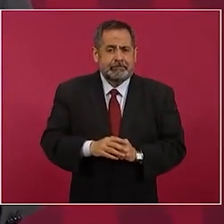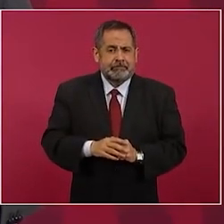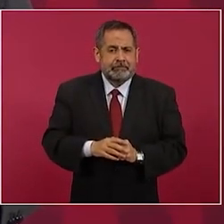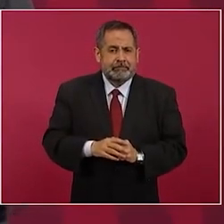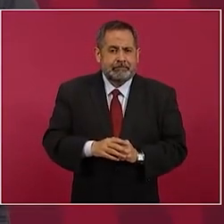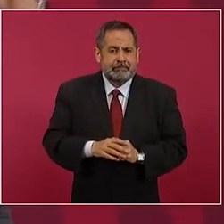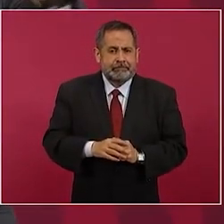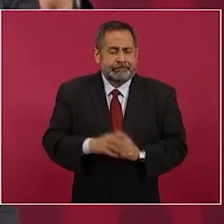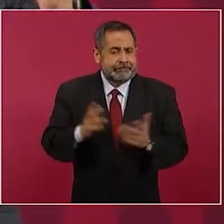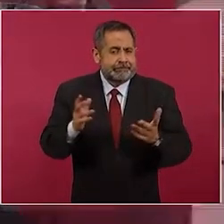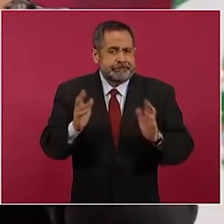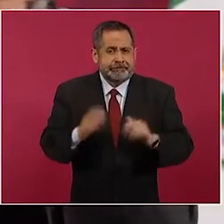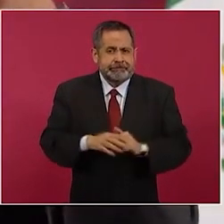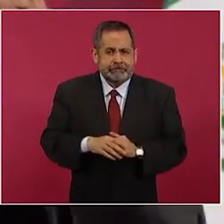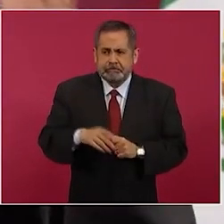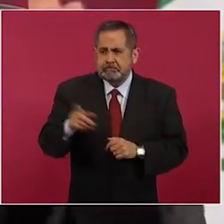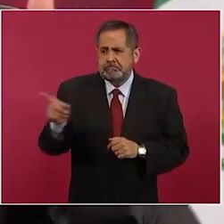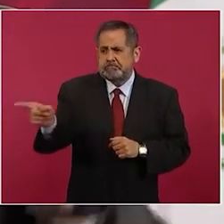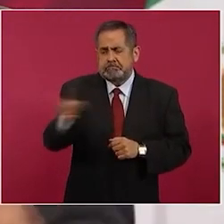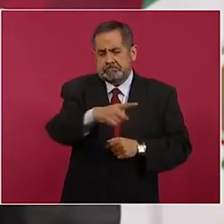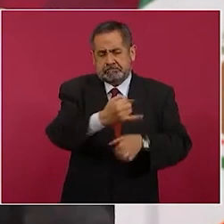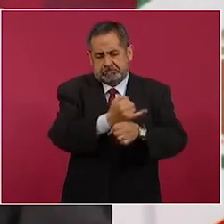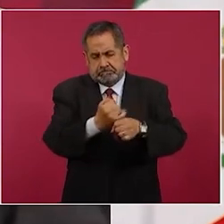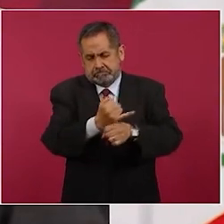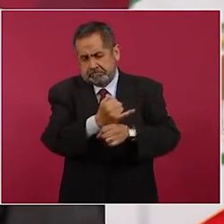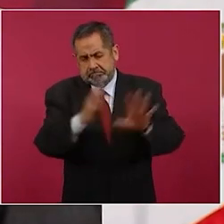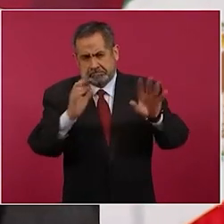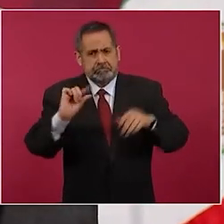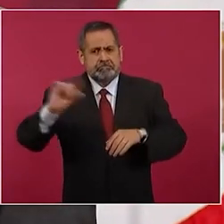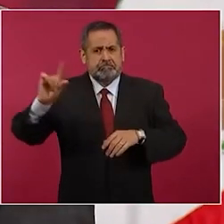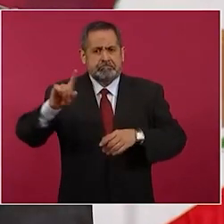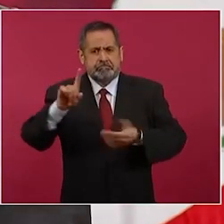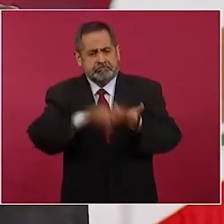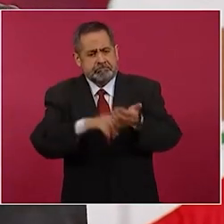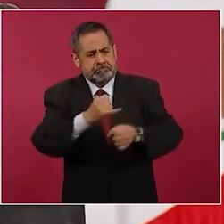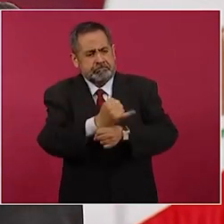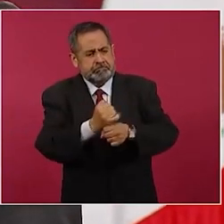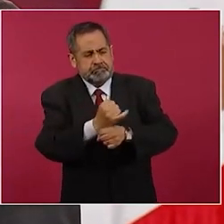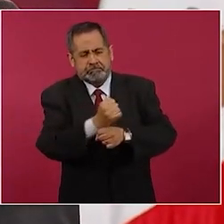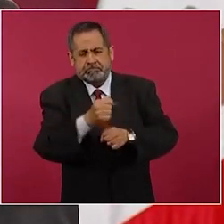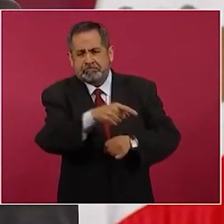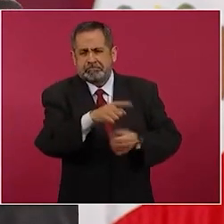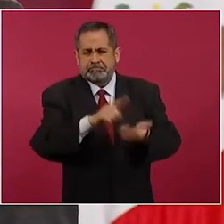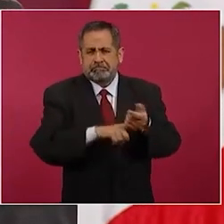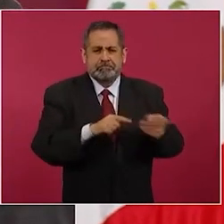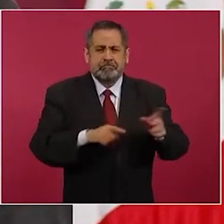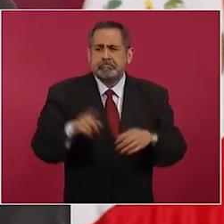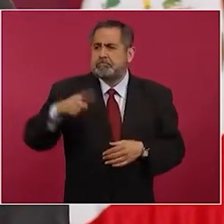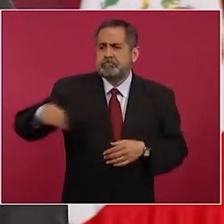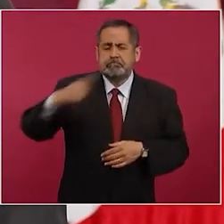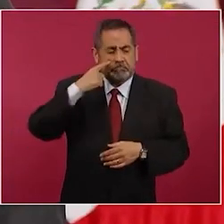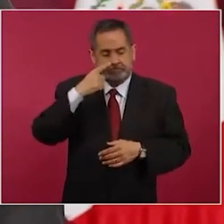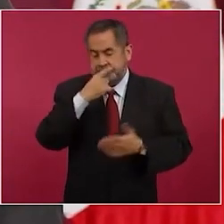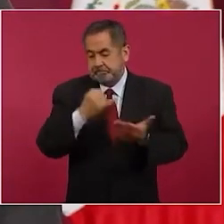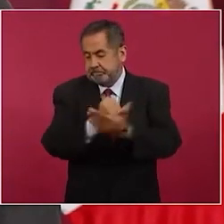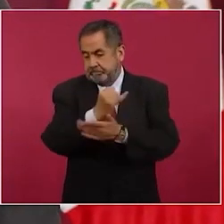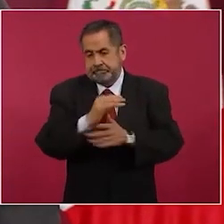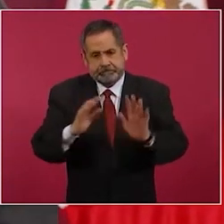pues que lo investigue la autoridad y que ellos decidan